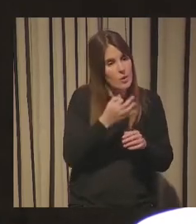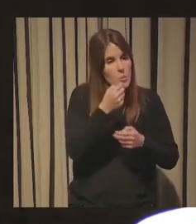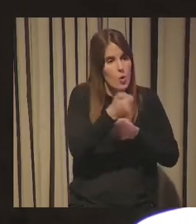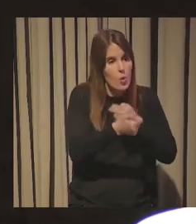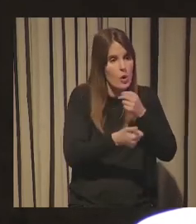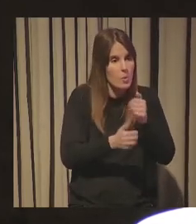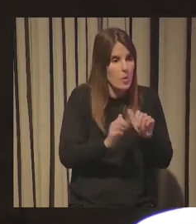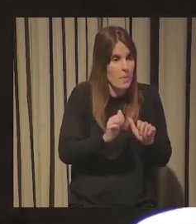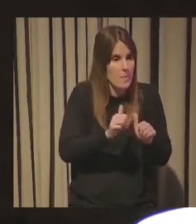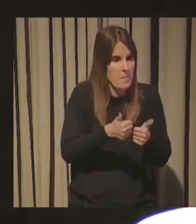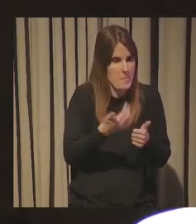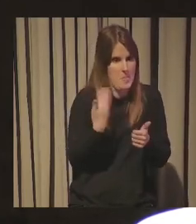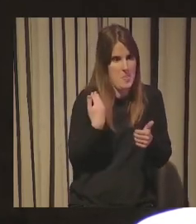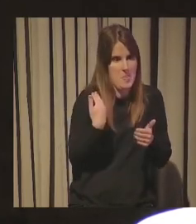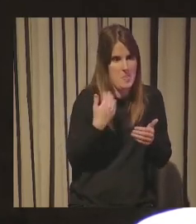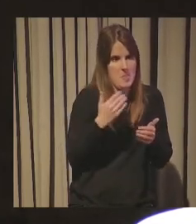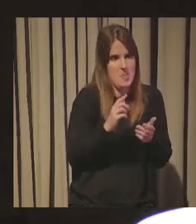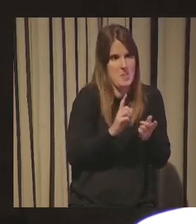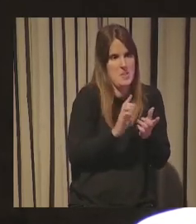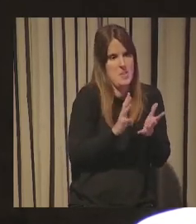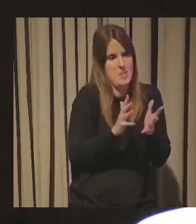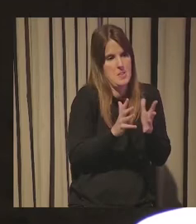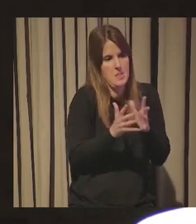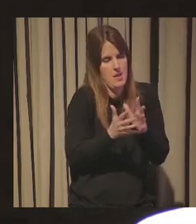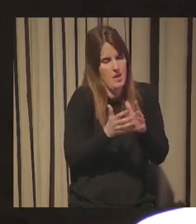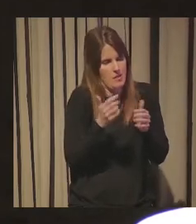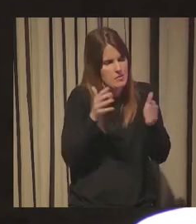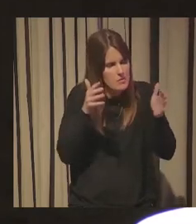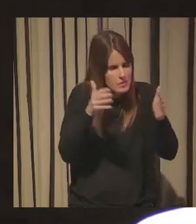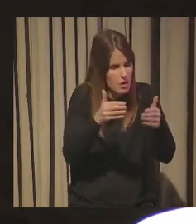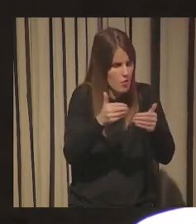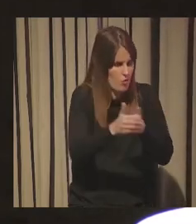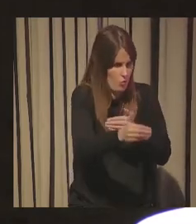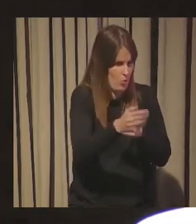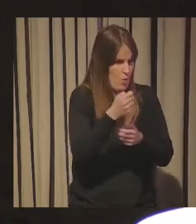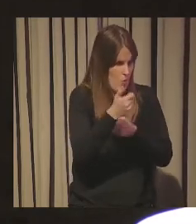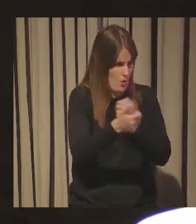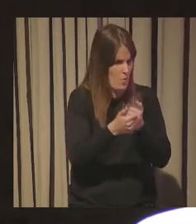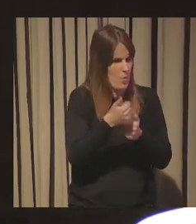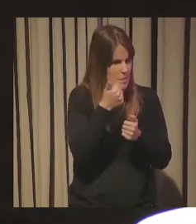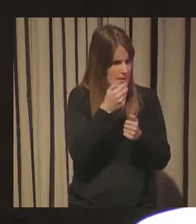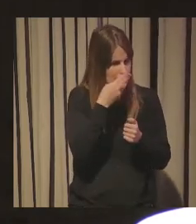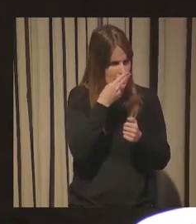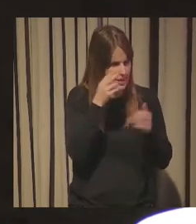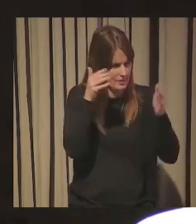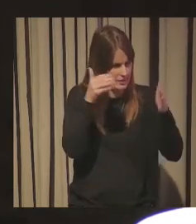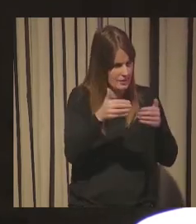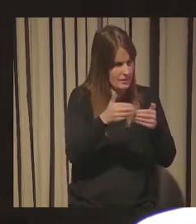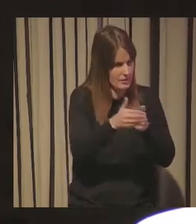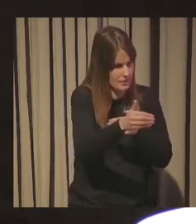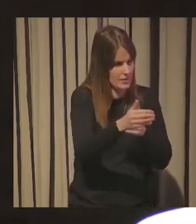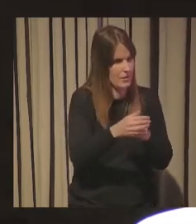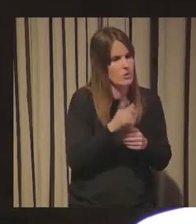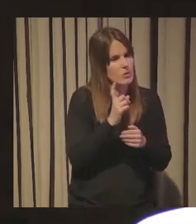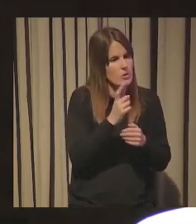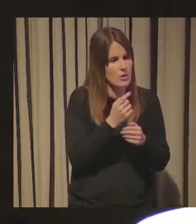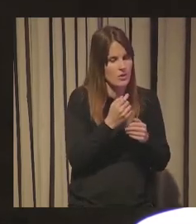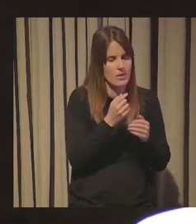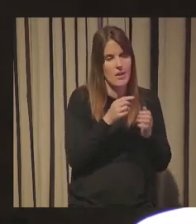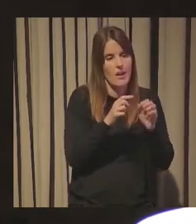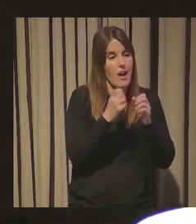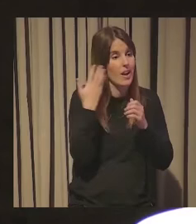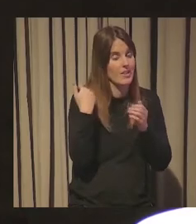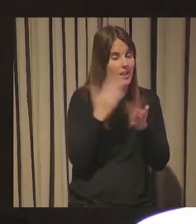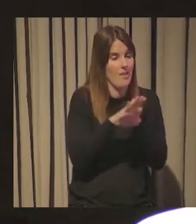empezamos todos ya hace un tiempo a orientarnos más hacia el futuro y a intentar tener un horizonte más allá de ese plan de gestión